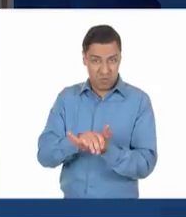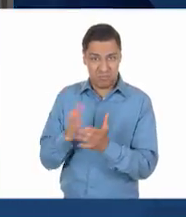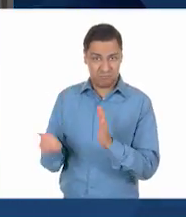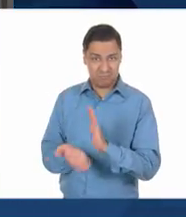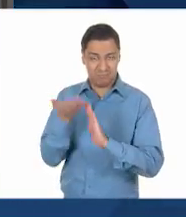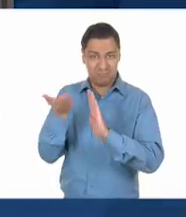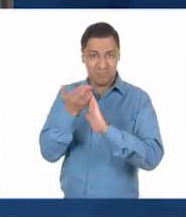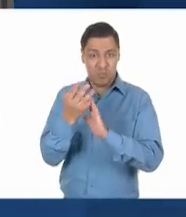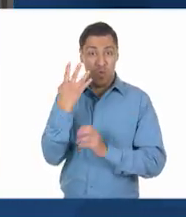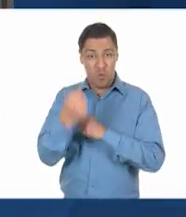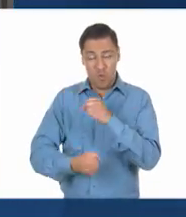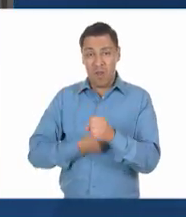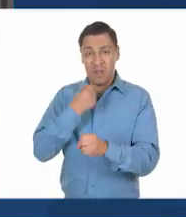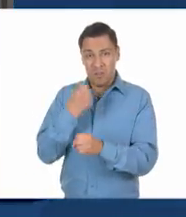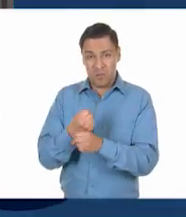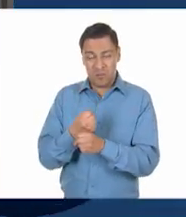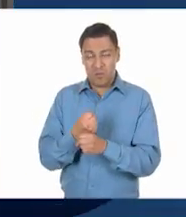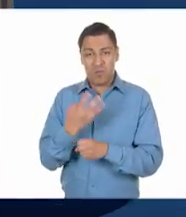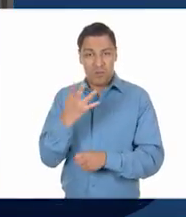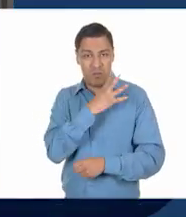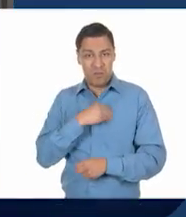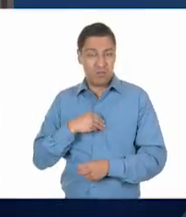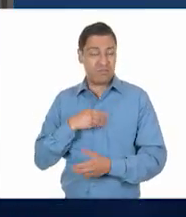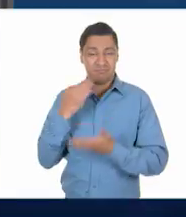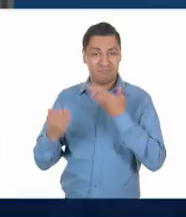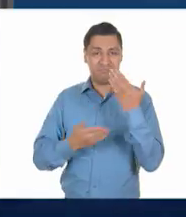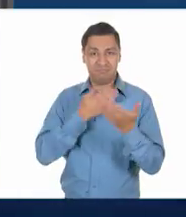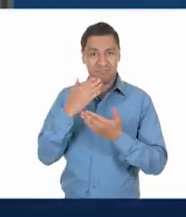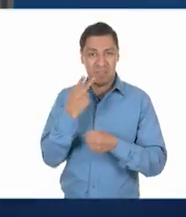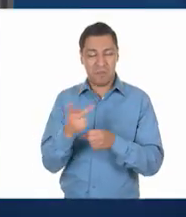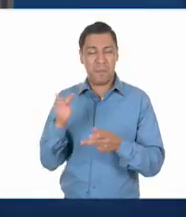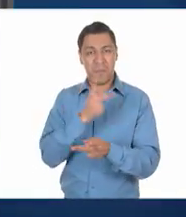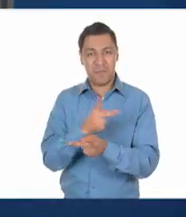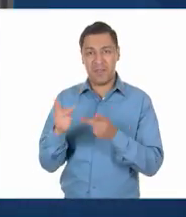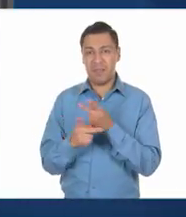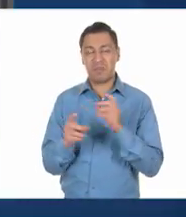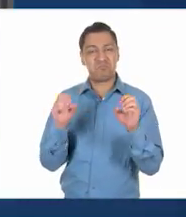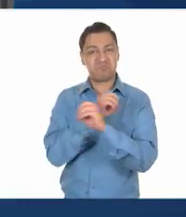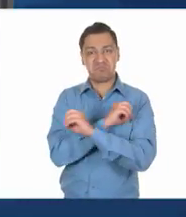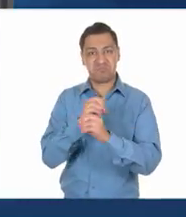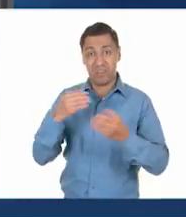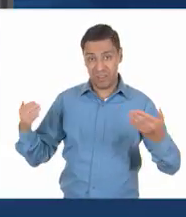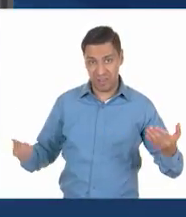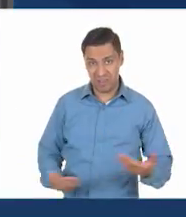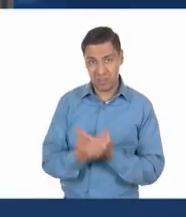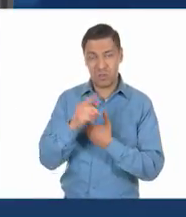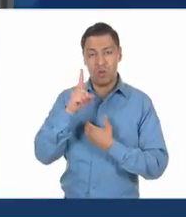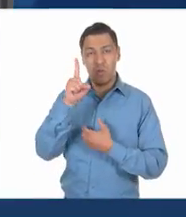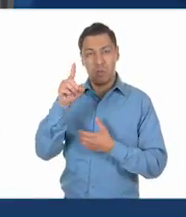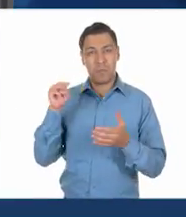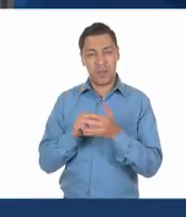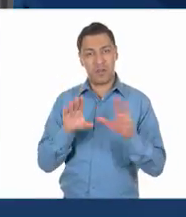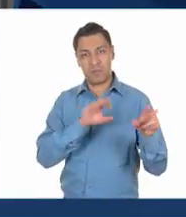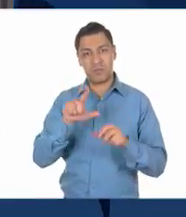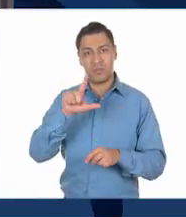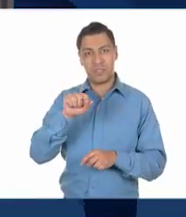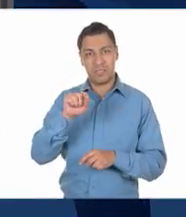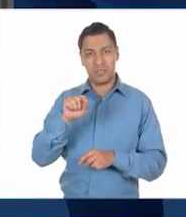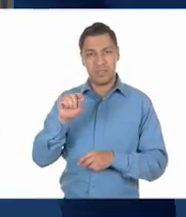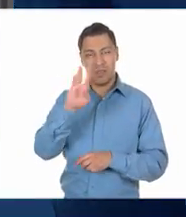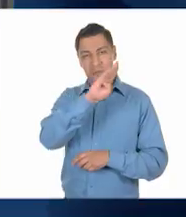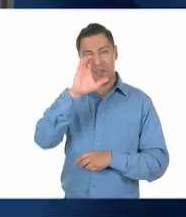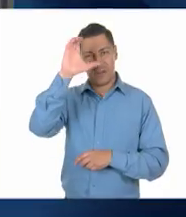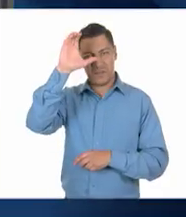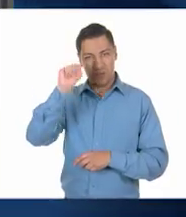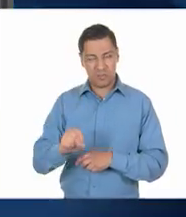cuatro hijos que no terminaron la preparatoria. Matilde Arriba nació el 4 de abril de 1970 en el municipio de Ensenada, Baja